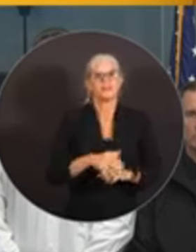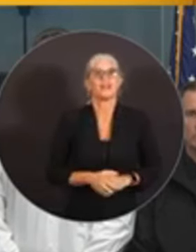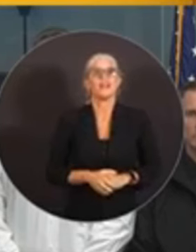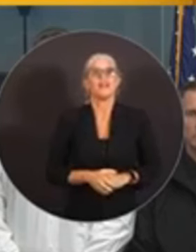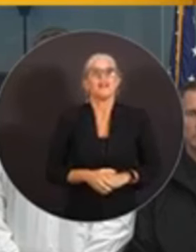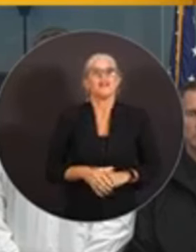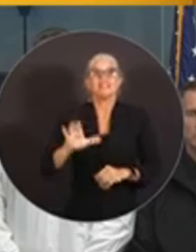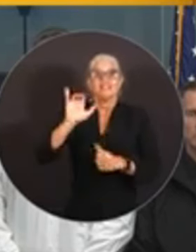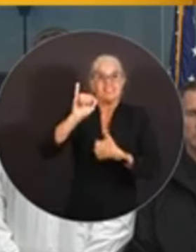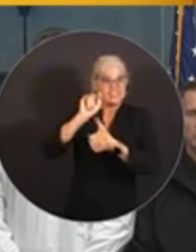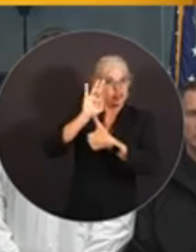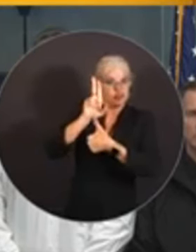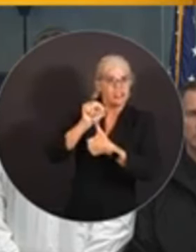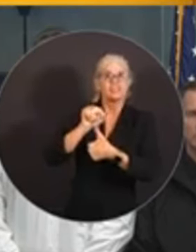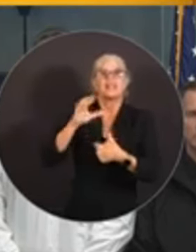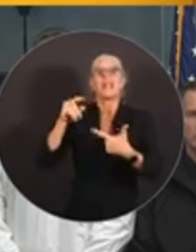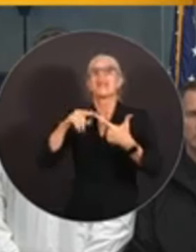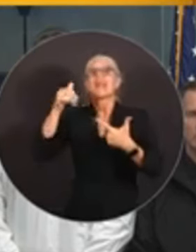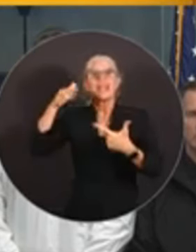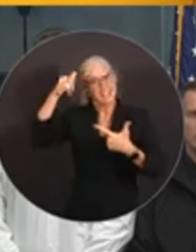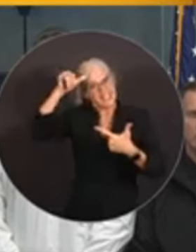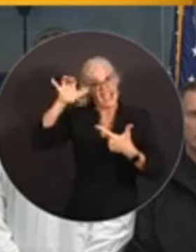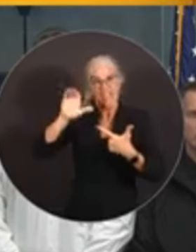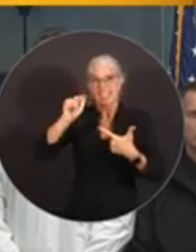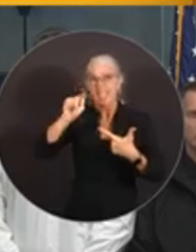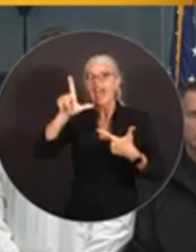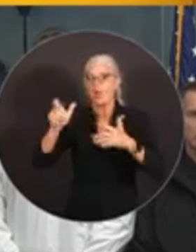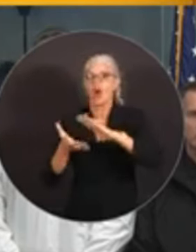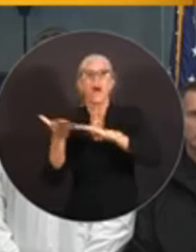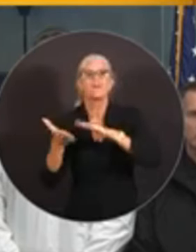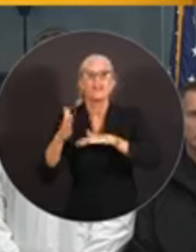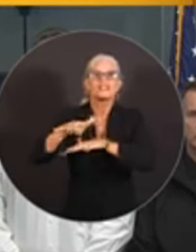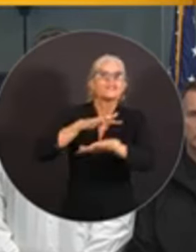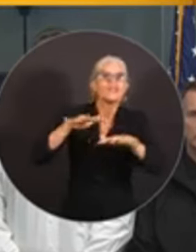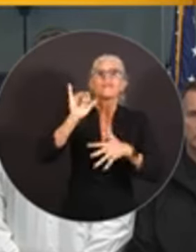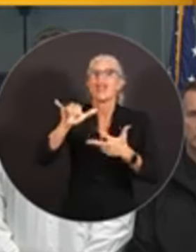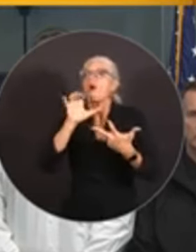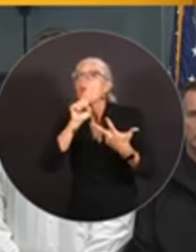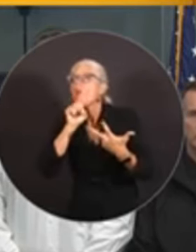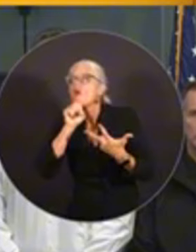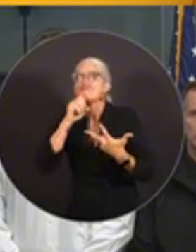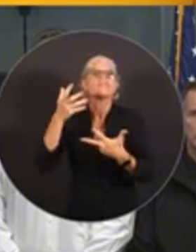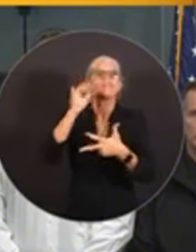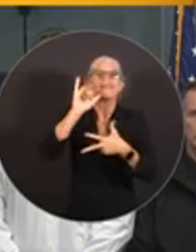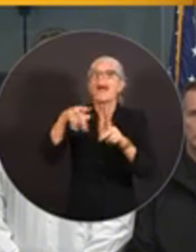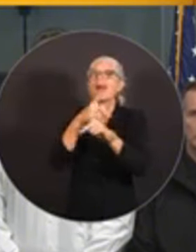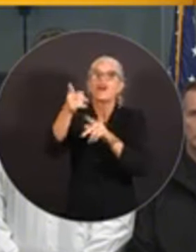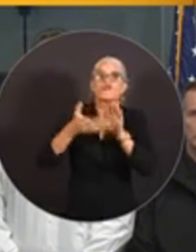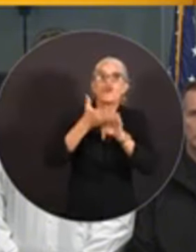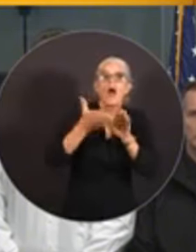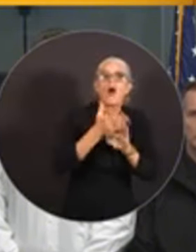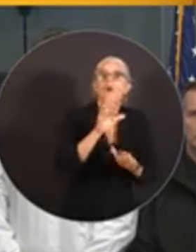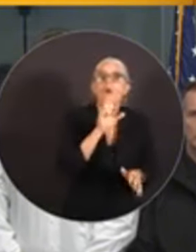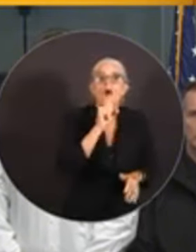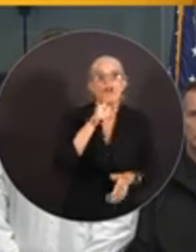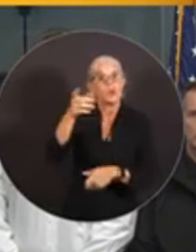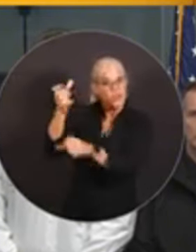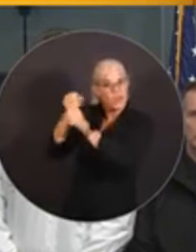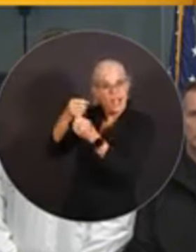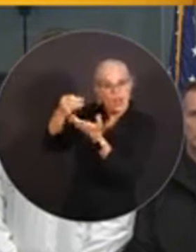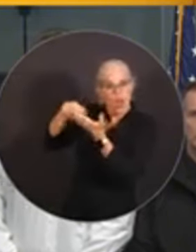hasta 150 mil dólares para cítricos y empresas de